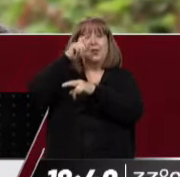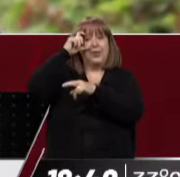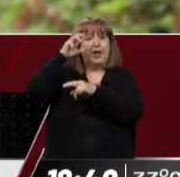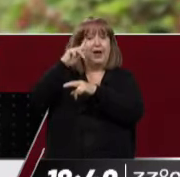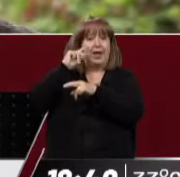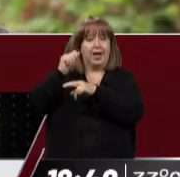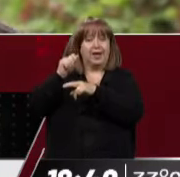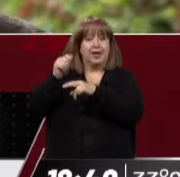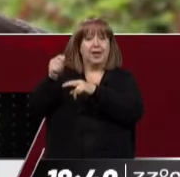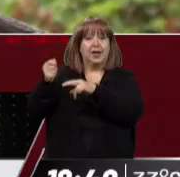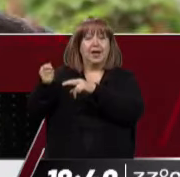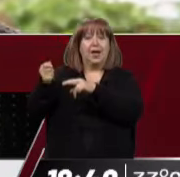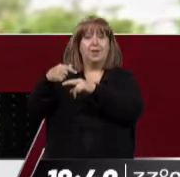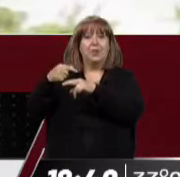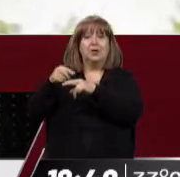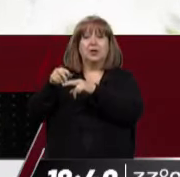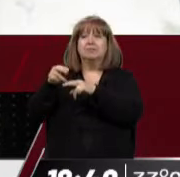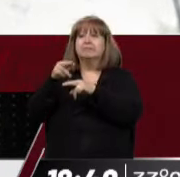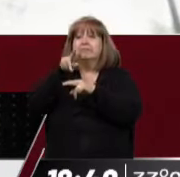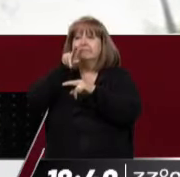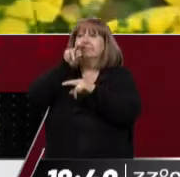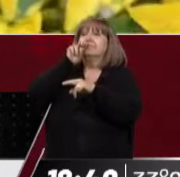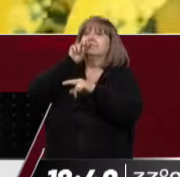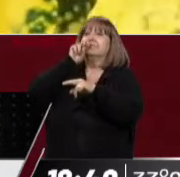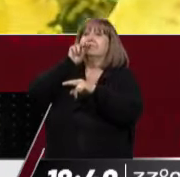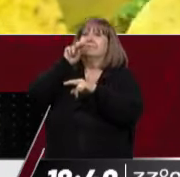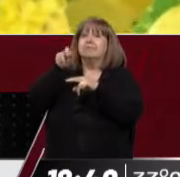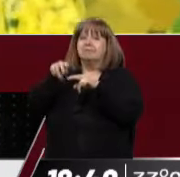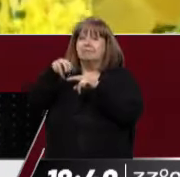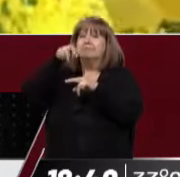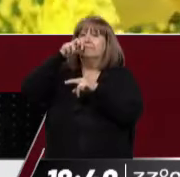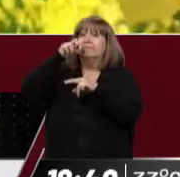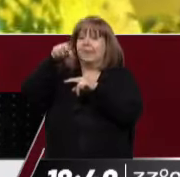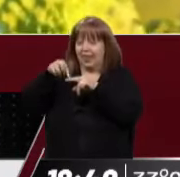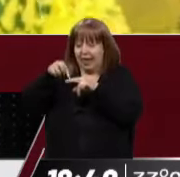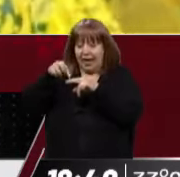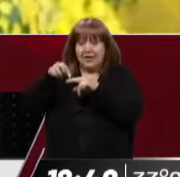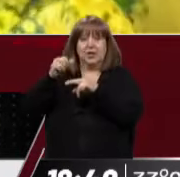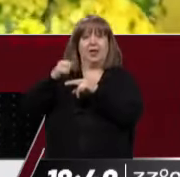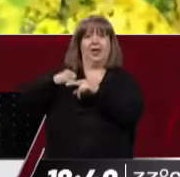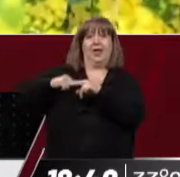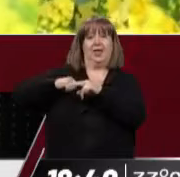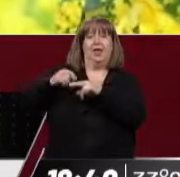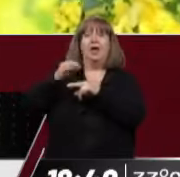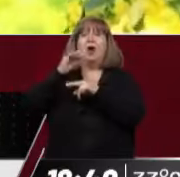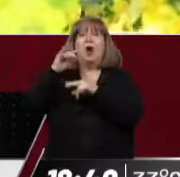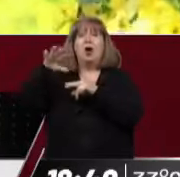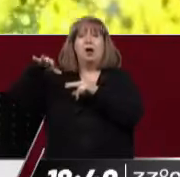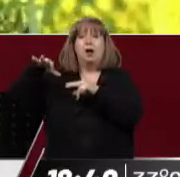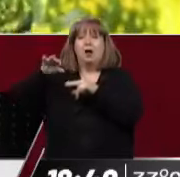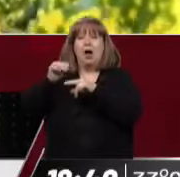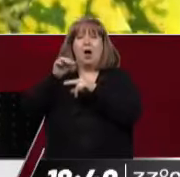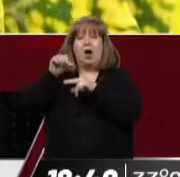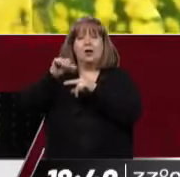contagio. ¿Por qué? Porque se aspiran, se inhalan las pequeñas escoras y polvitos de la materia